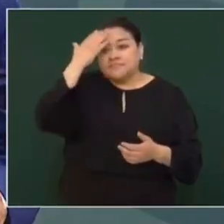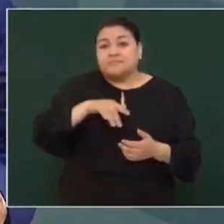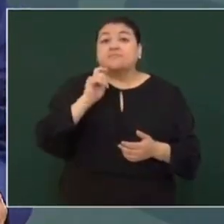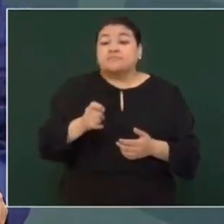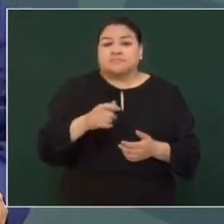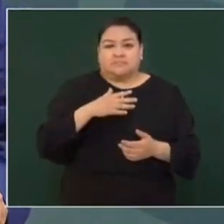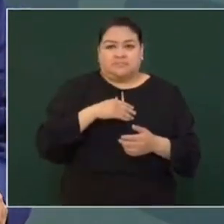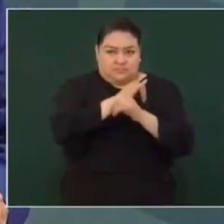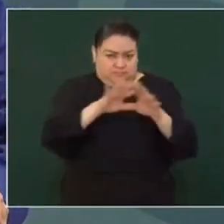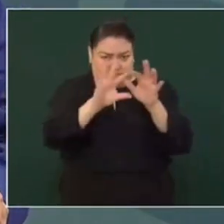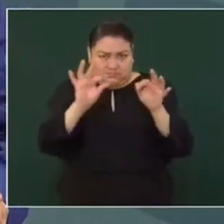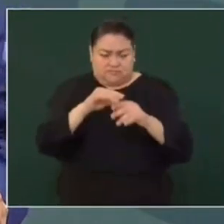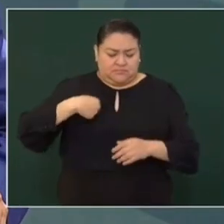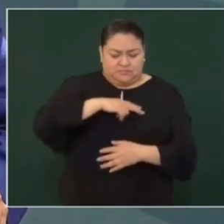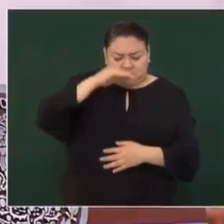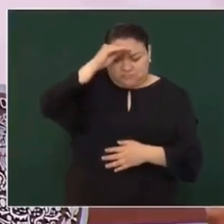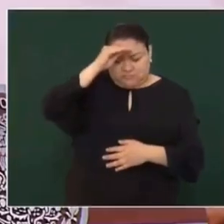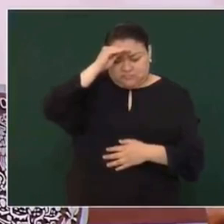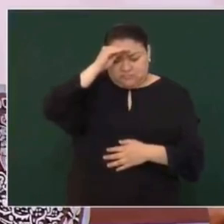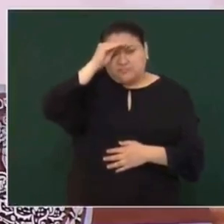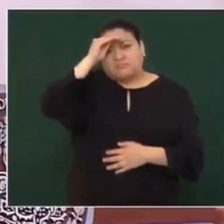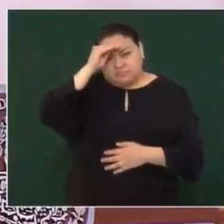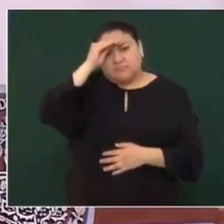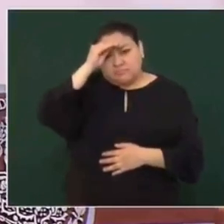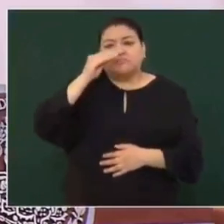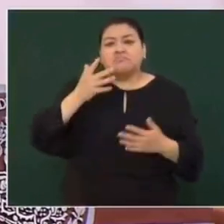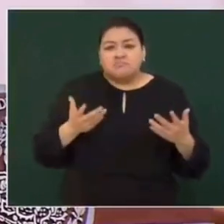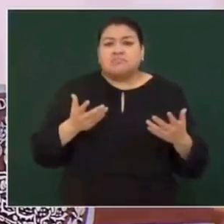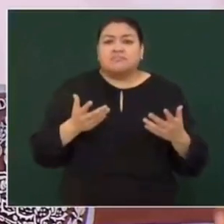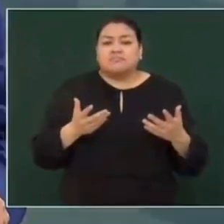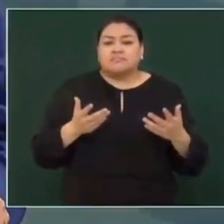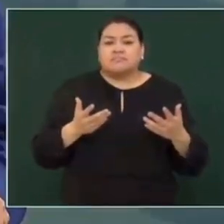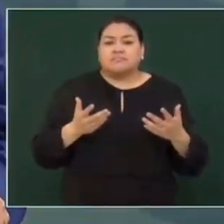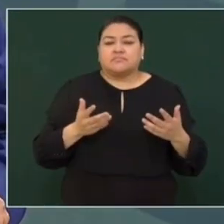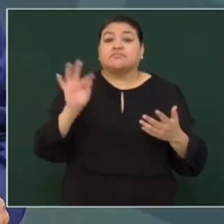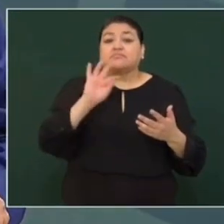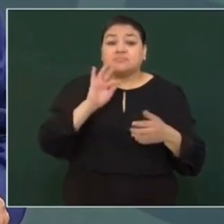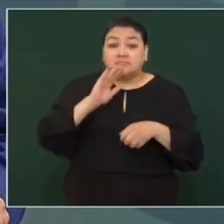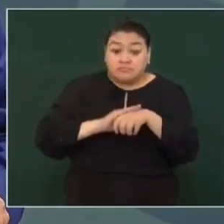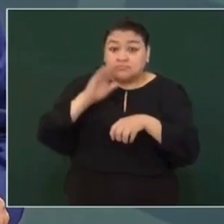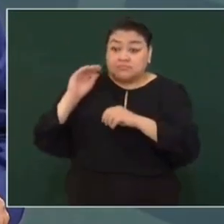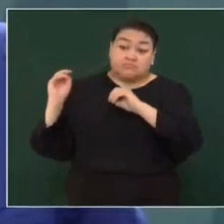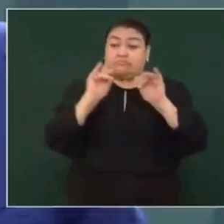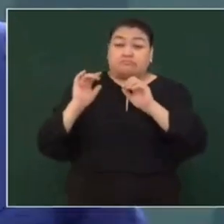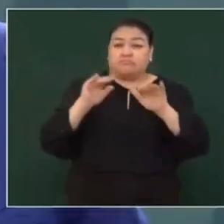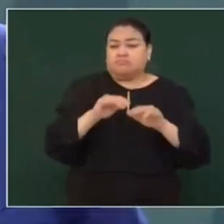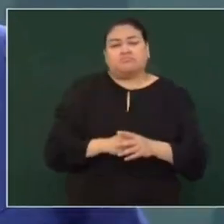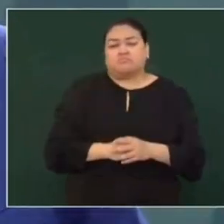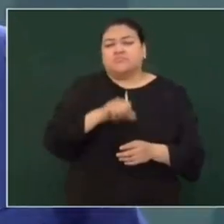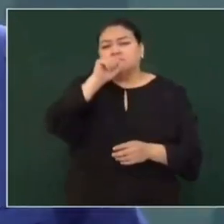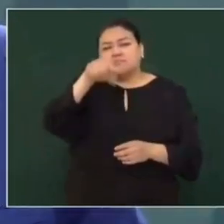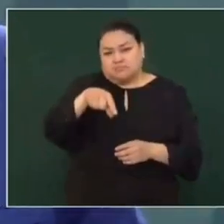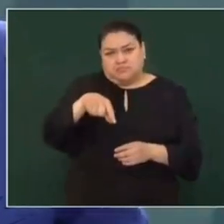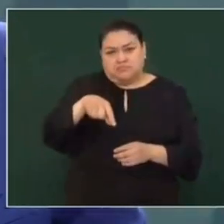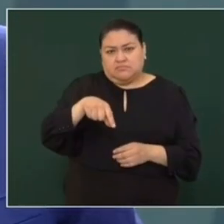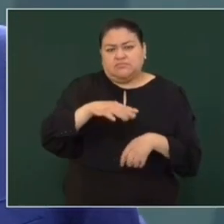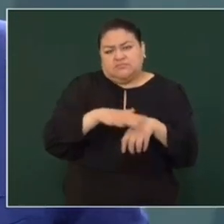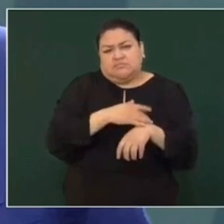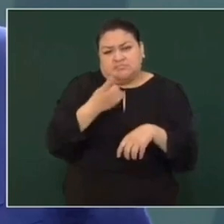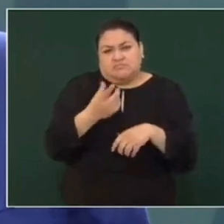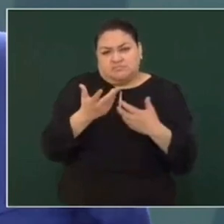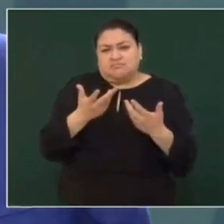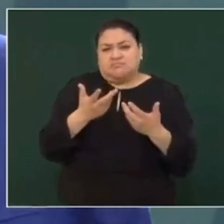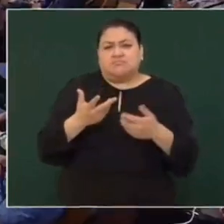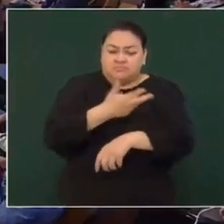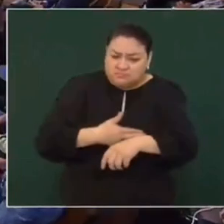La información que se está dando, nosotros pensamos que no va a aumentar el flujo migratorio, porque se está